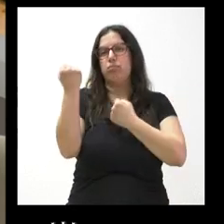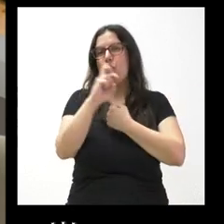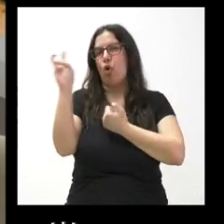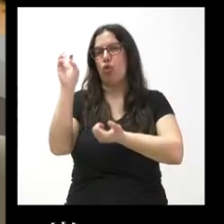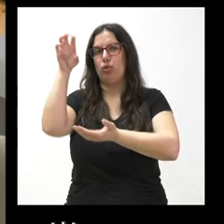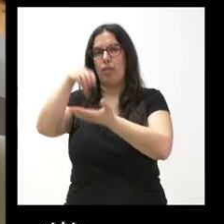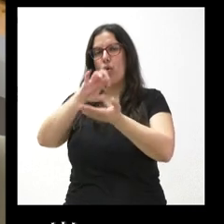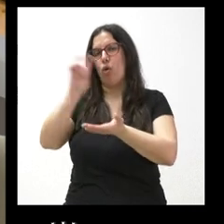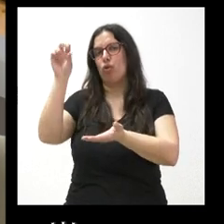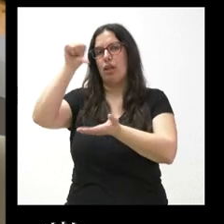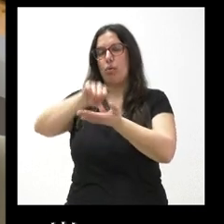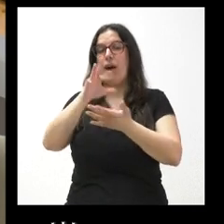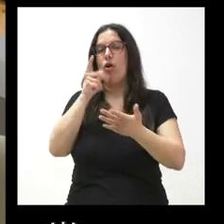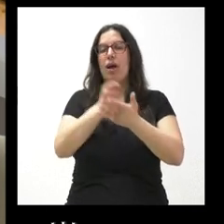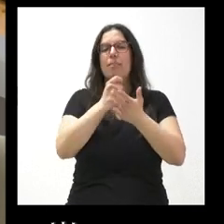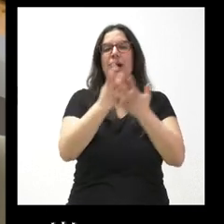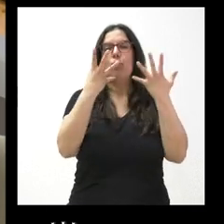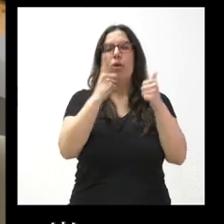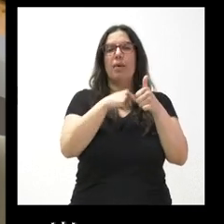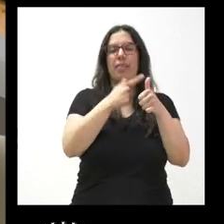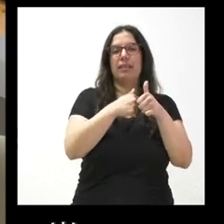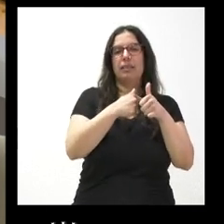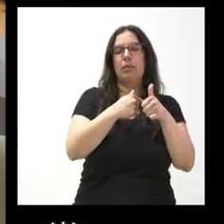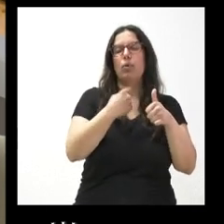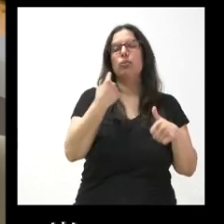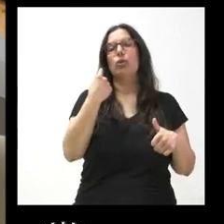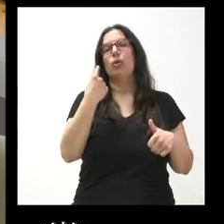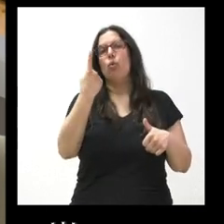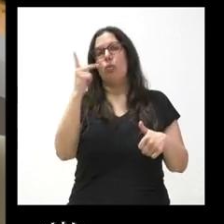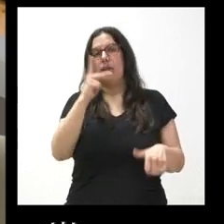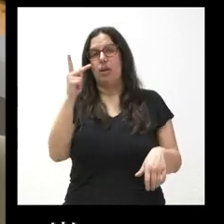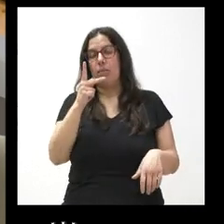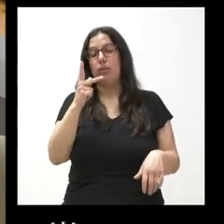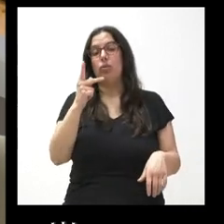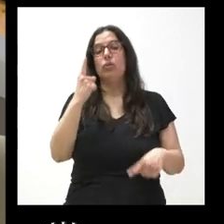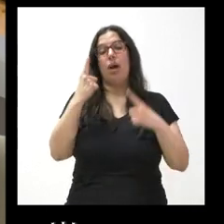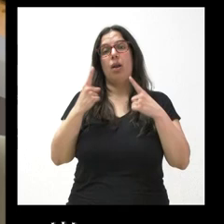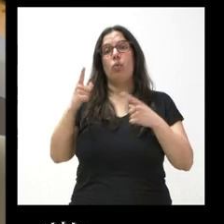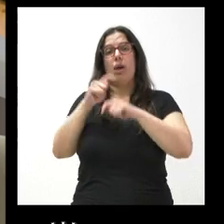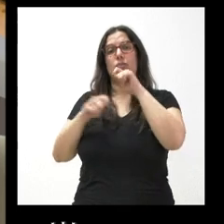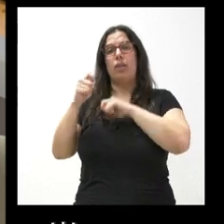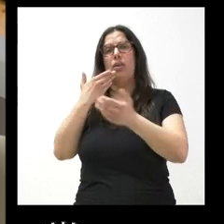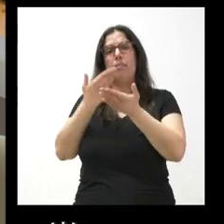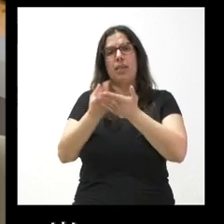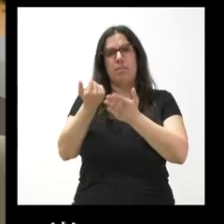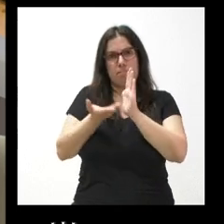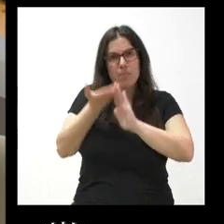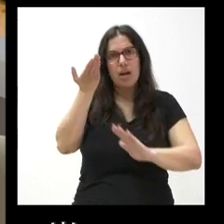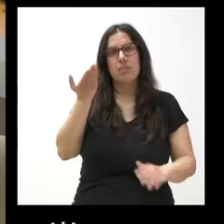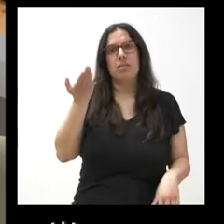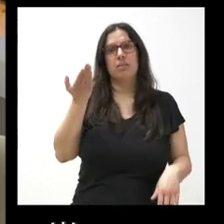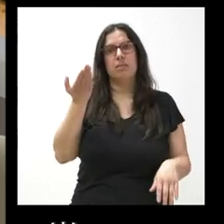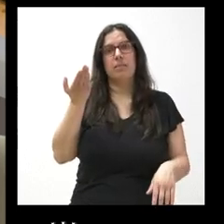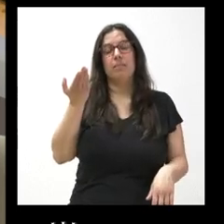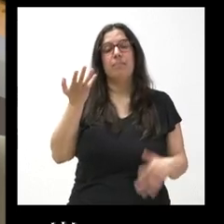céntimos por kilómetro. ¿Hay alguna iniciativa de Soria ya y de Por Ávila que parece que piden más, que se incremente esa cantidad?